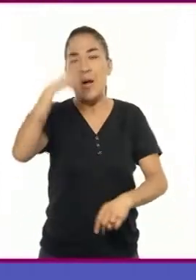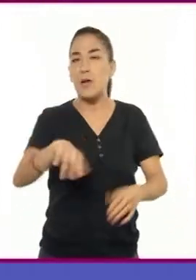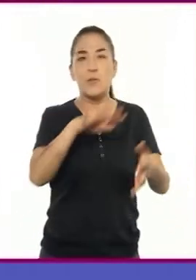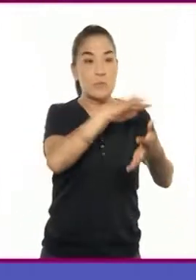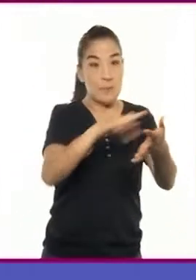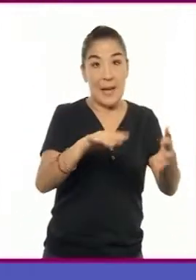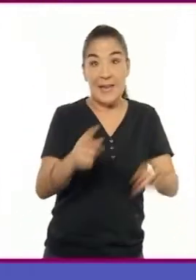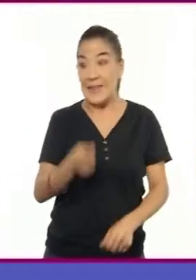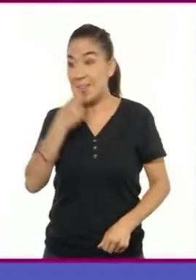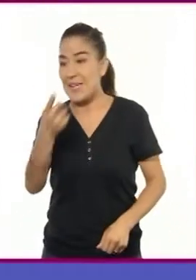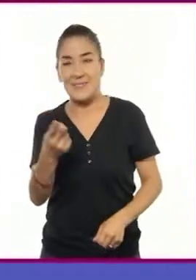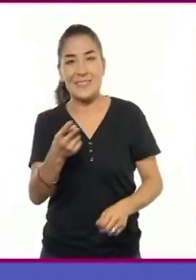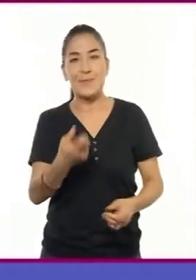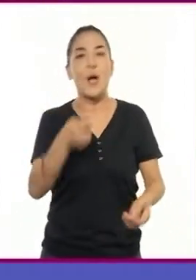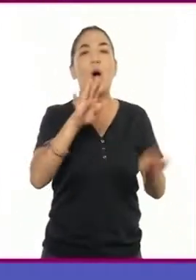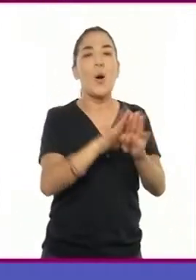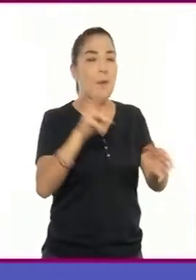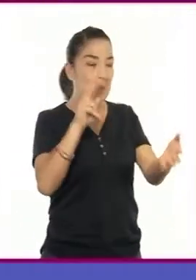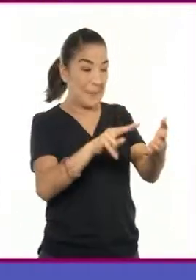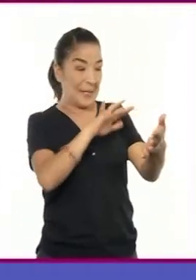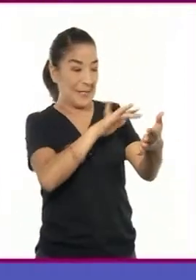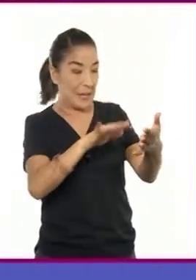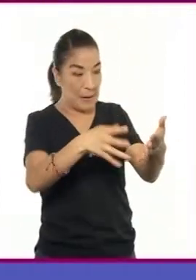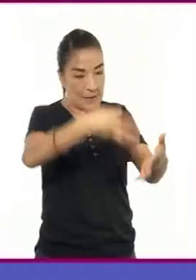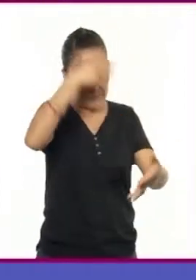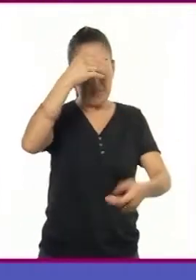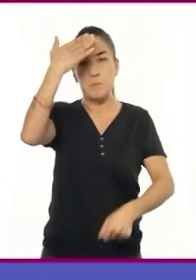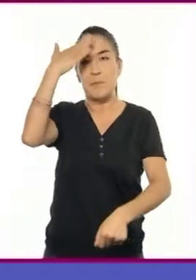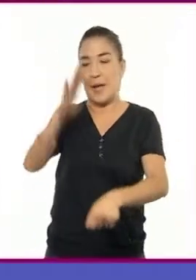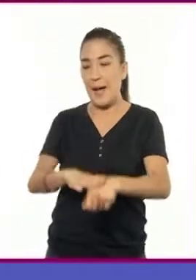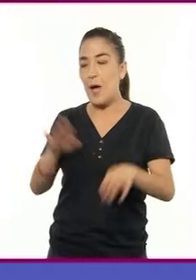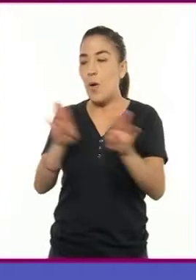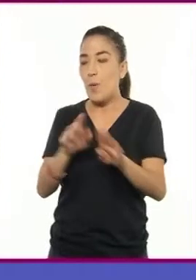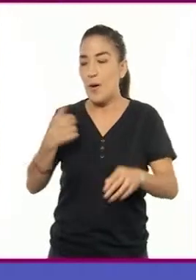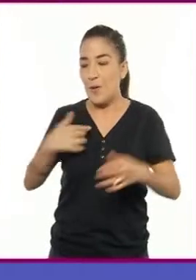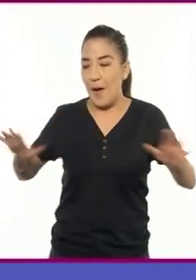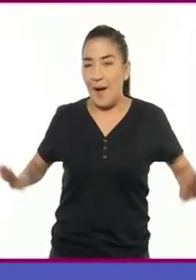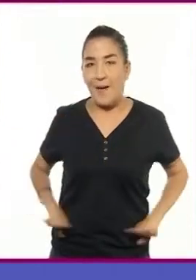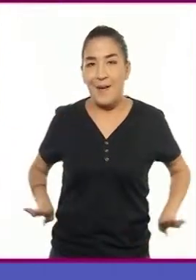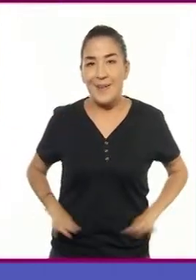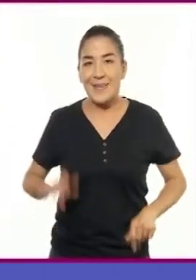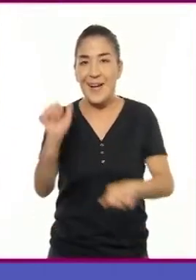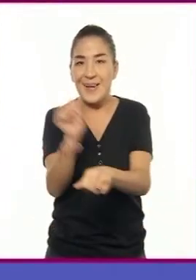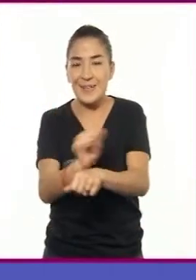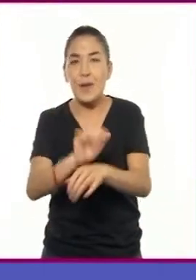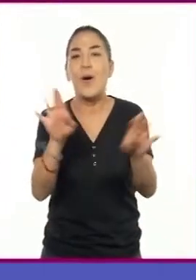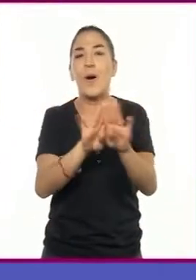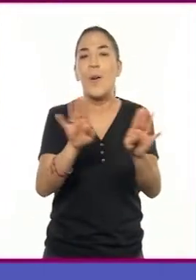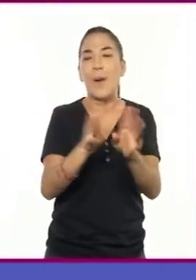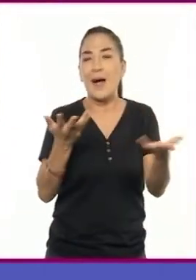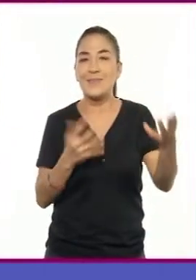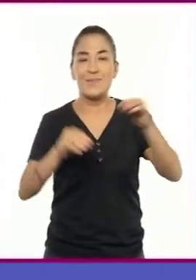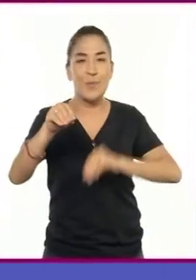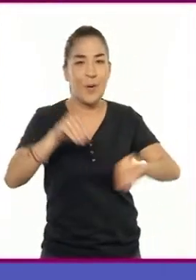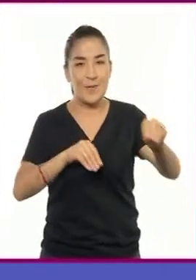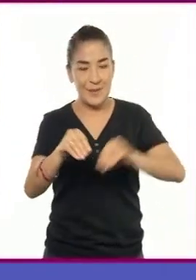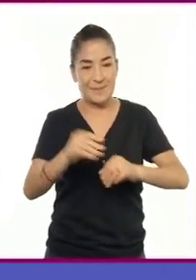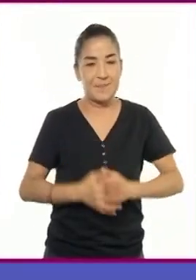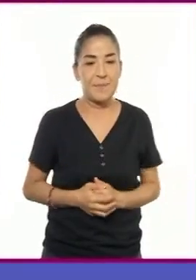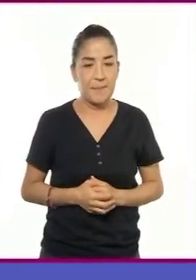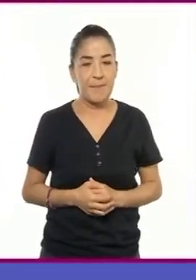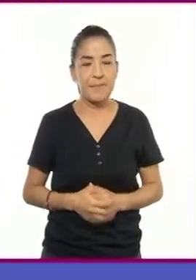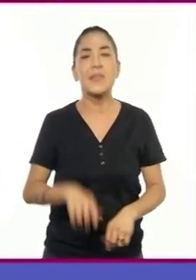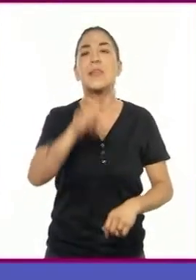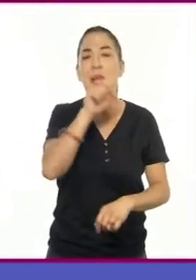leen como parte del diálogo. Solamente sirven para señalar al actor o actriz cómo leerlo. Las acotaciones